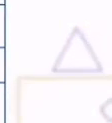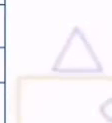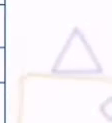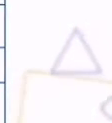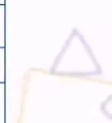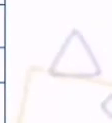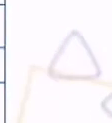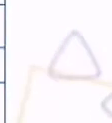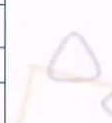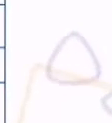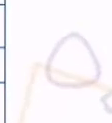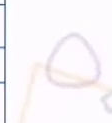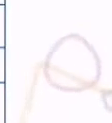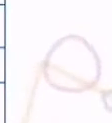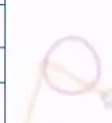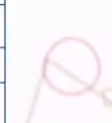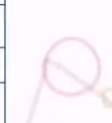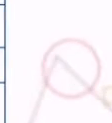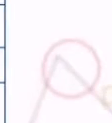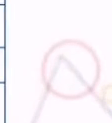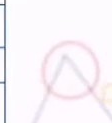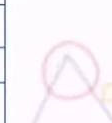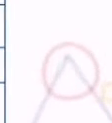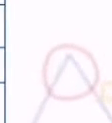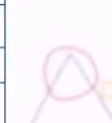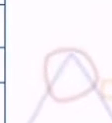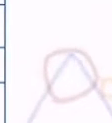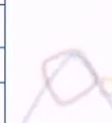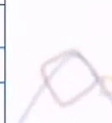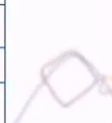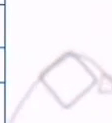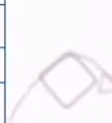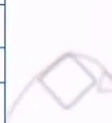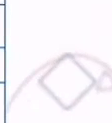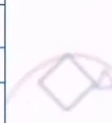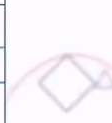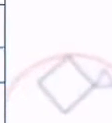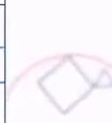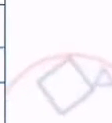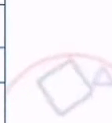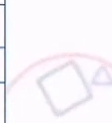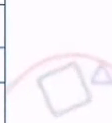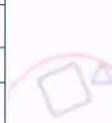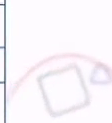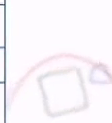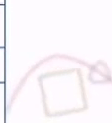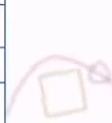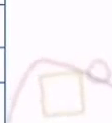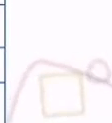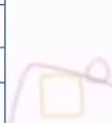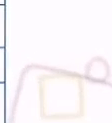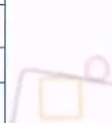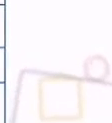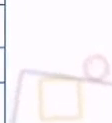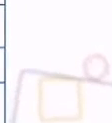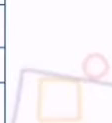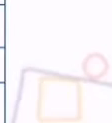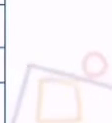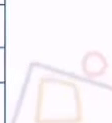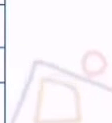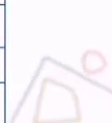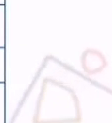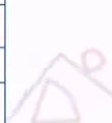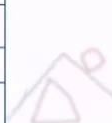dificultades? ¿He reflexionado sobre cómo planifico y organizo mi tiempo para alcanzar el